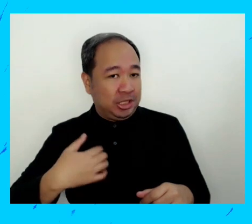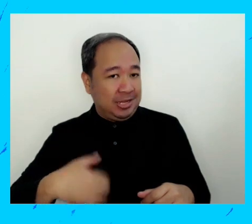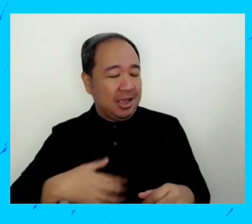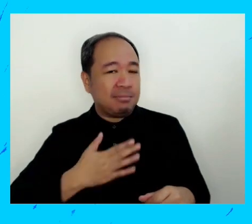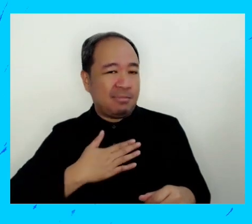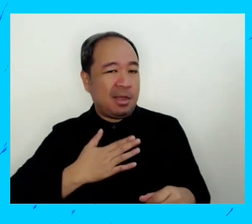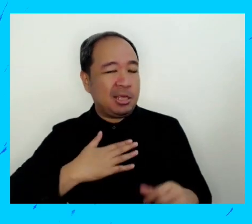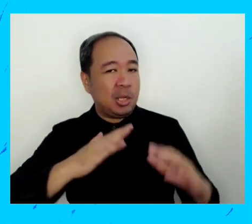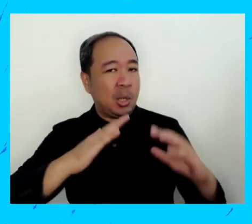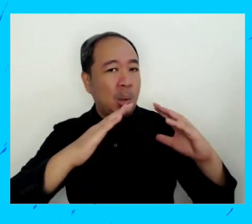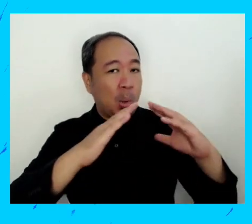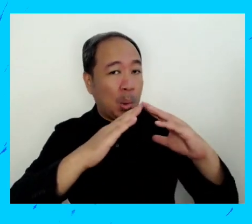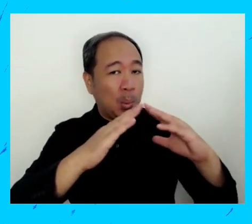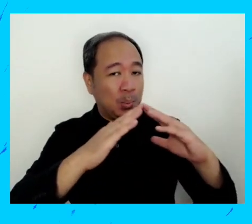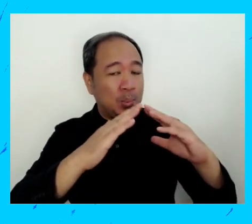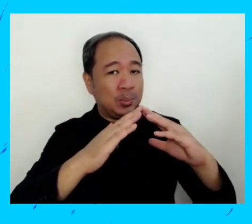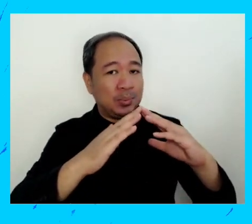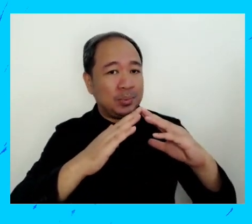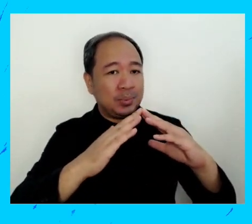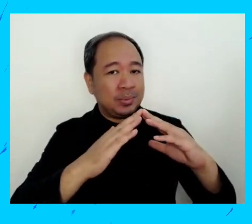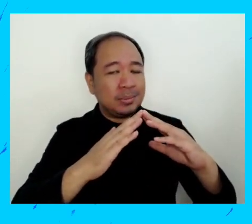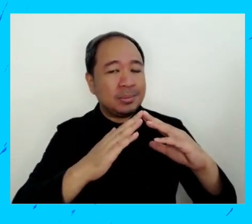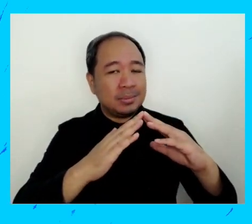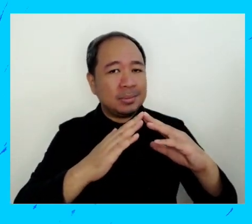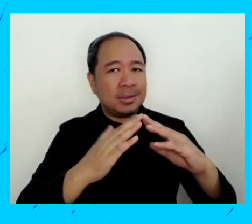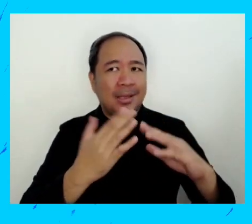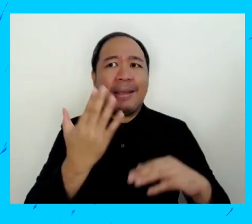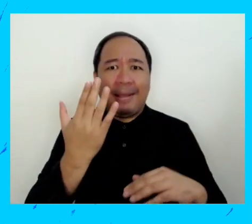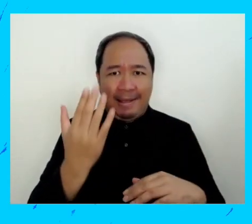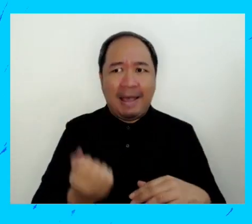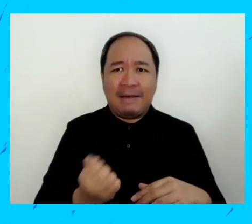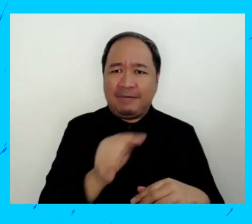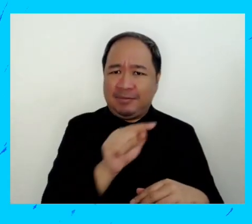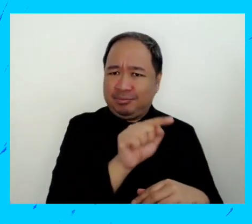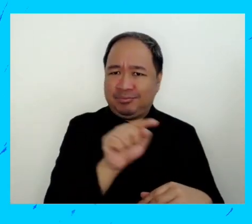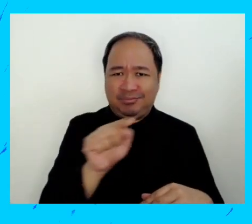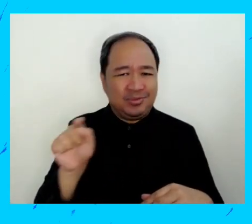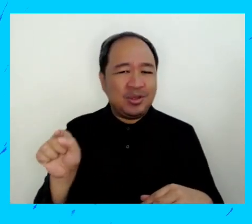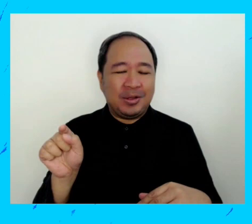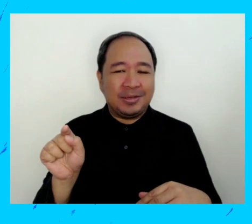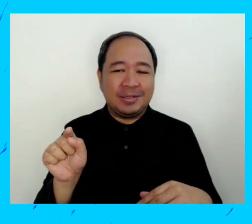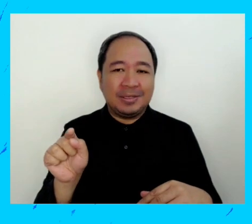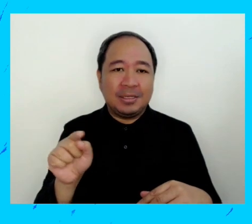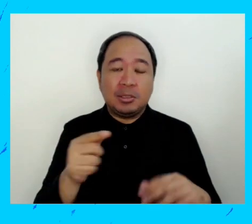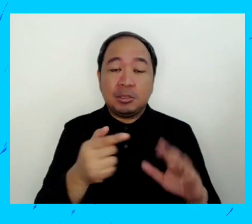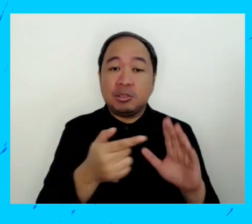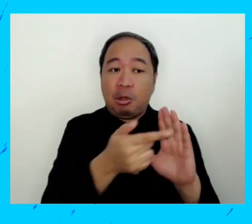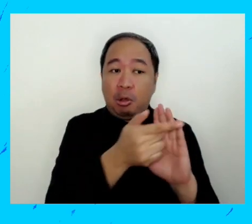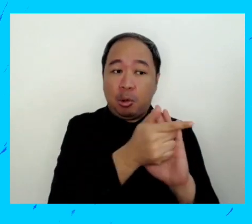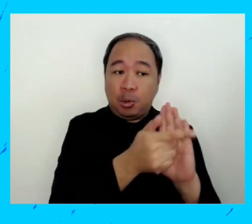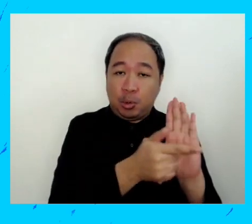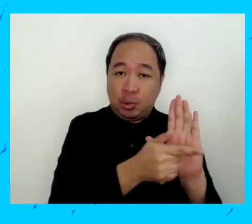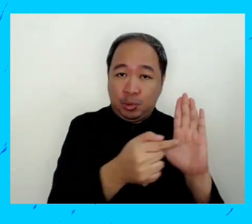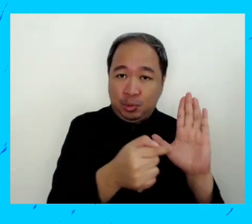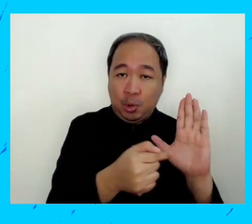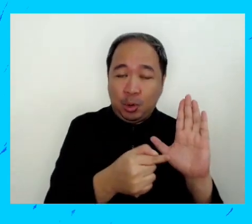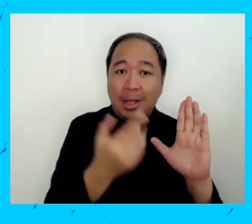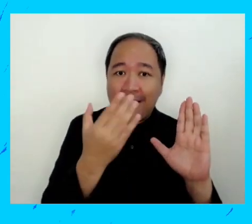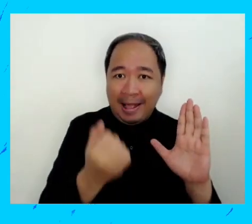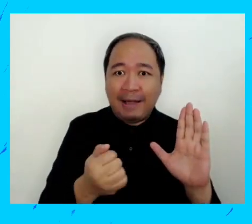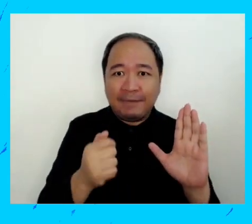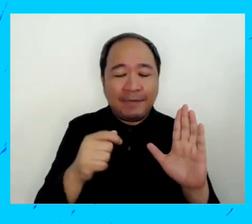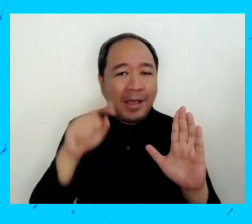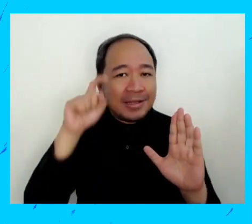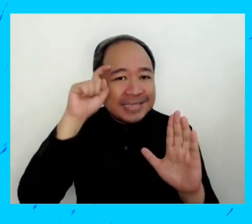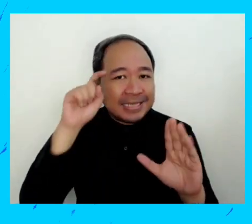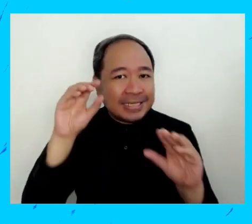Por lo menos en el caso de Argentina, donde vivo, hay, aunque tengamos una ley